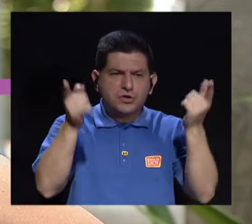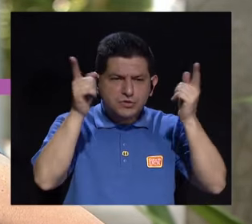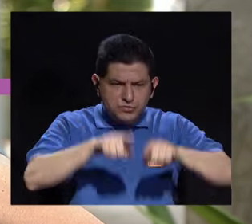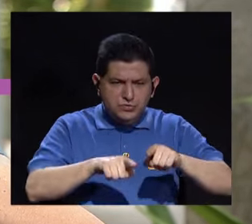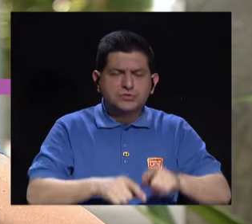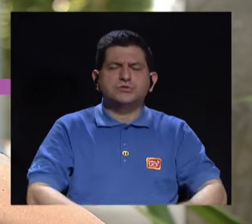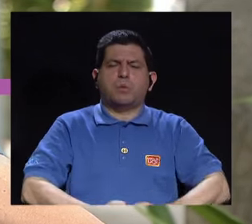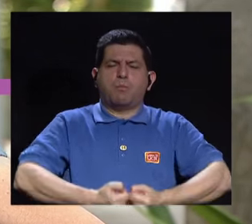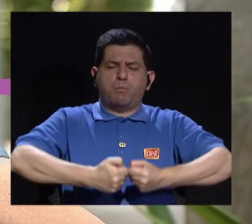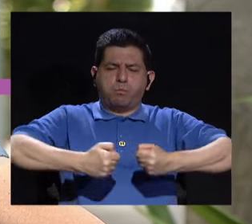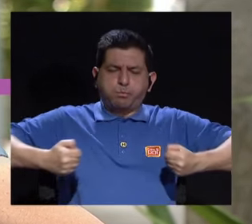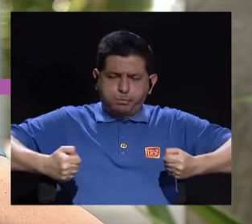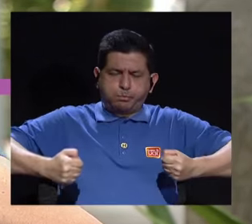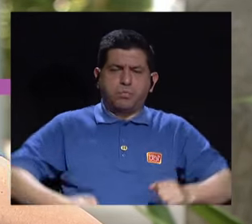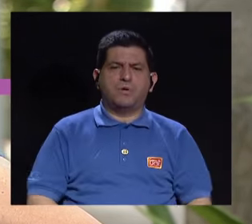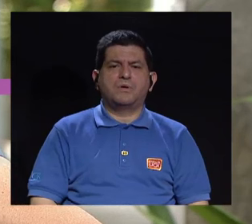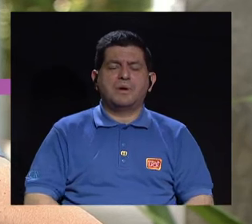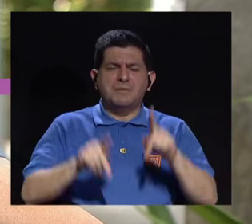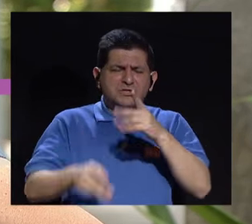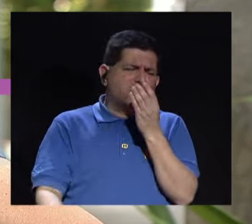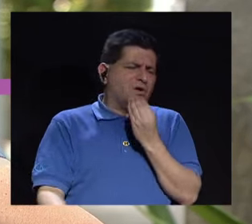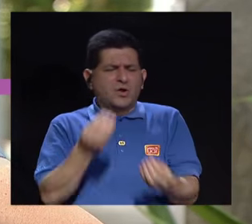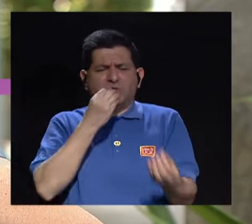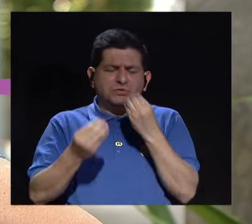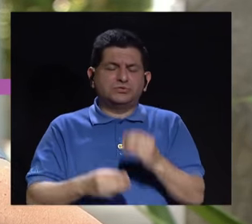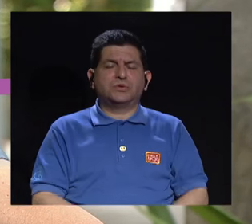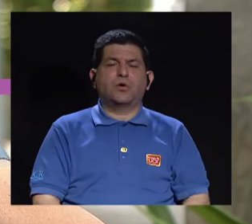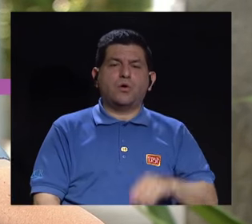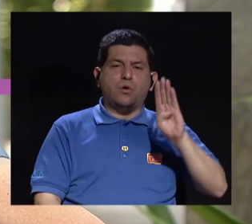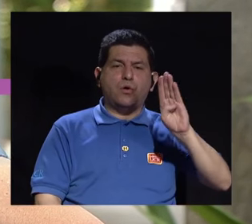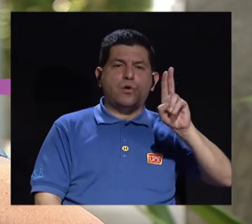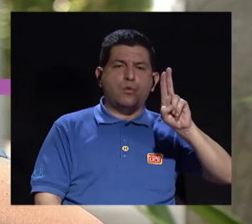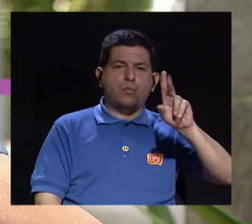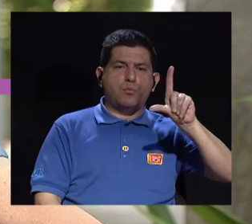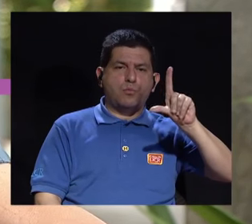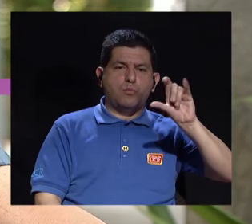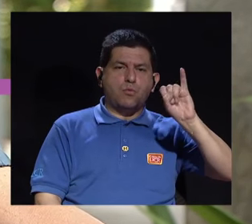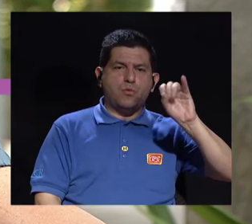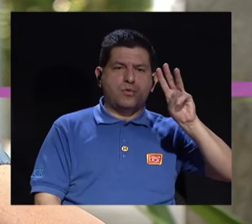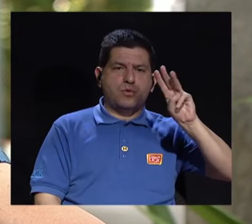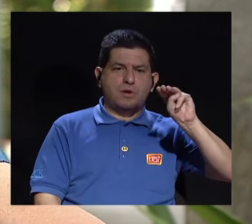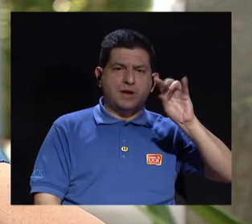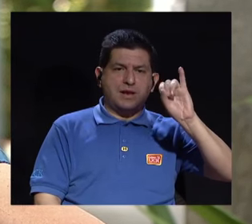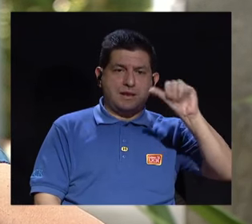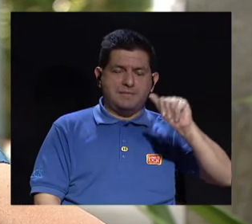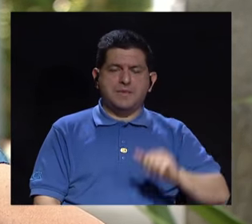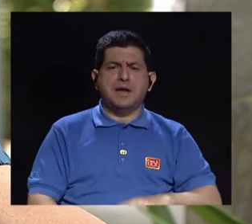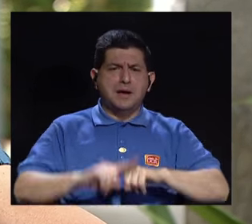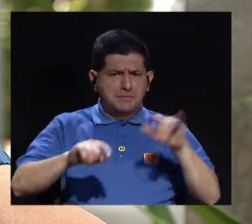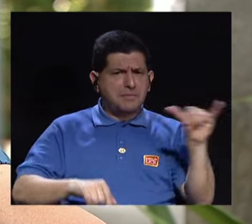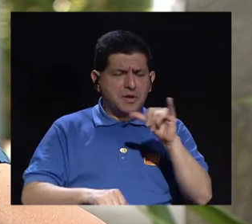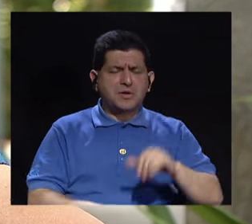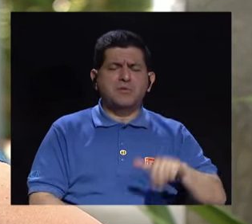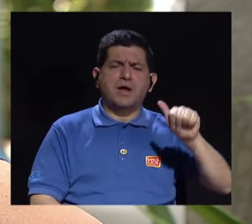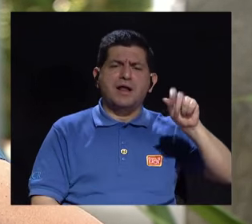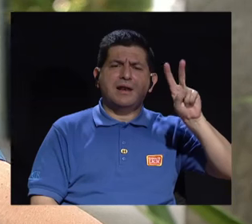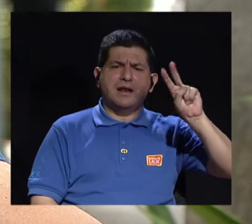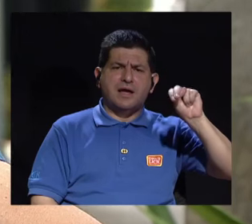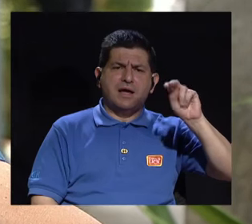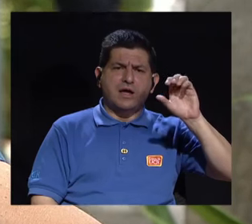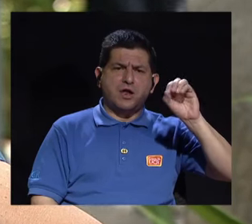se da más la obesidad, los comedores compulsivos, la bulimia y la anorexia en menor cantidad, aunque también hay casos,